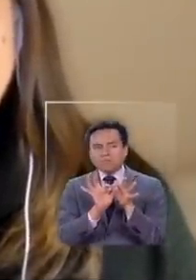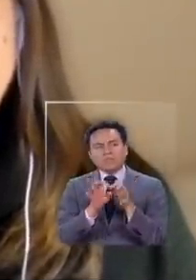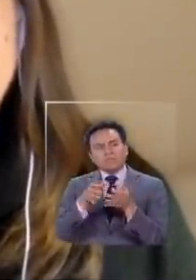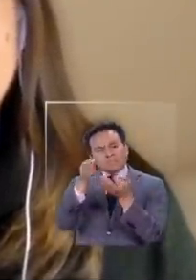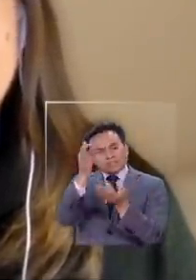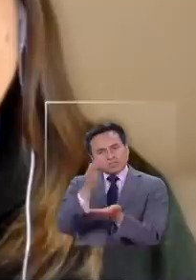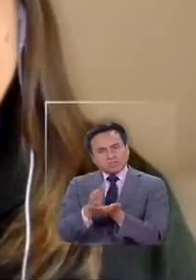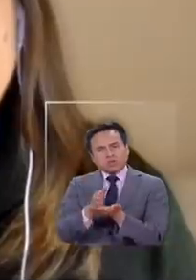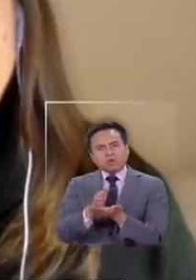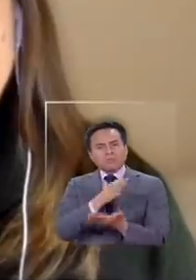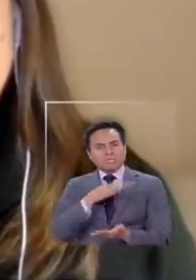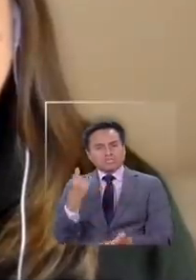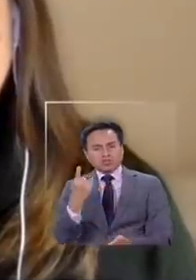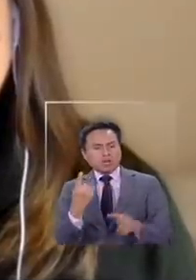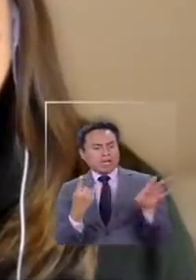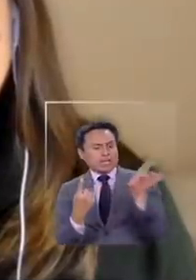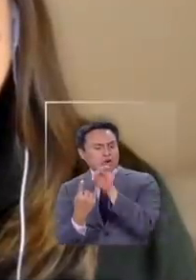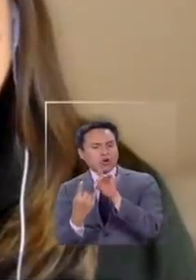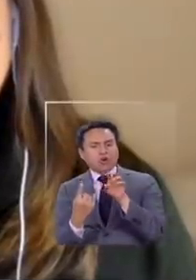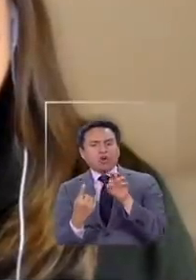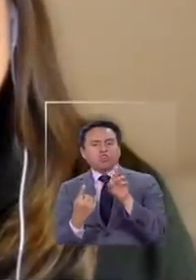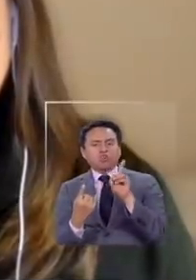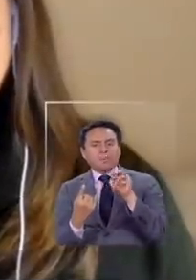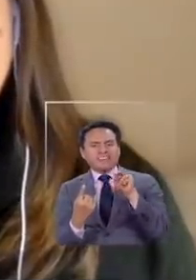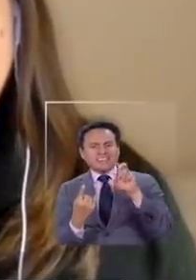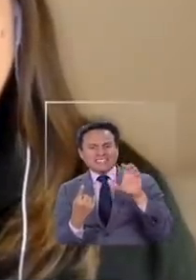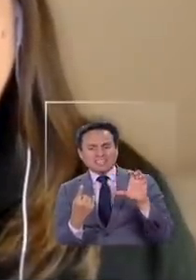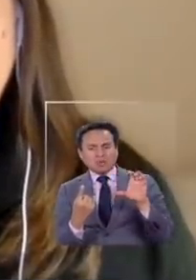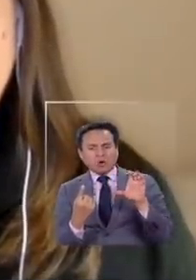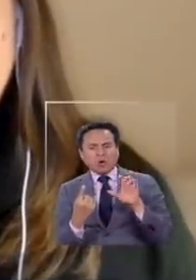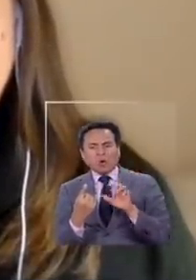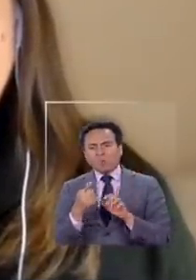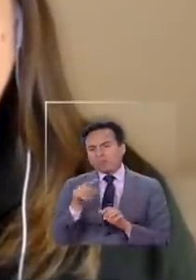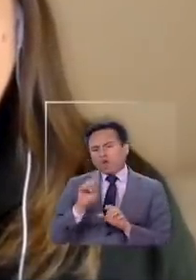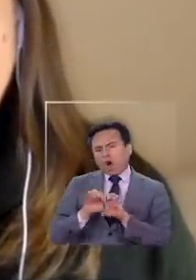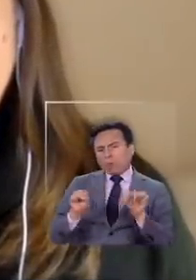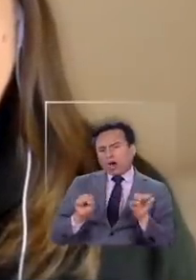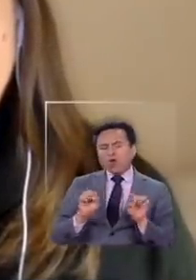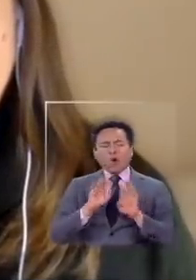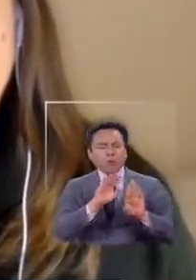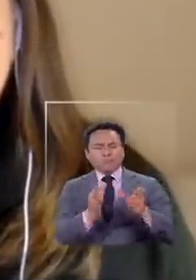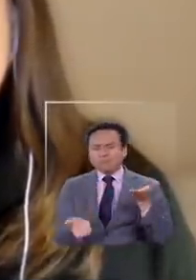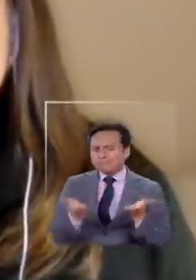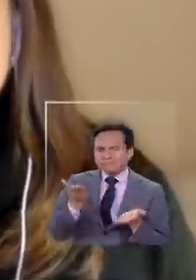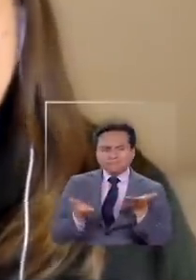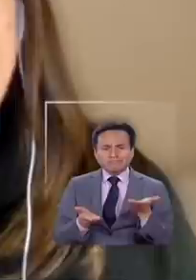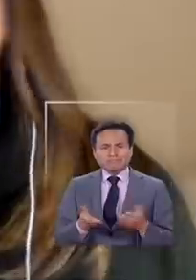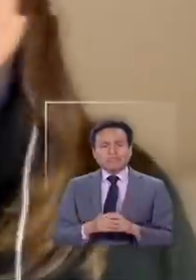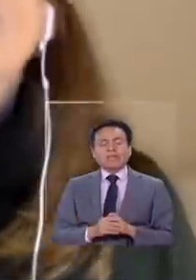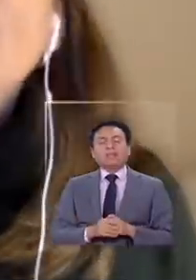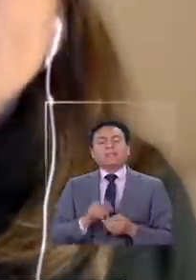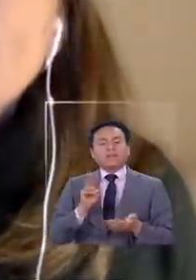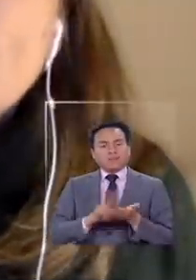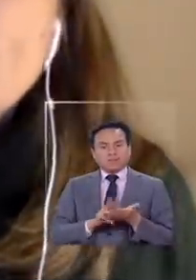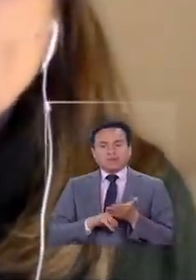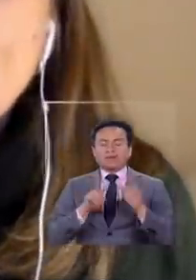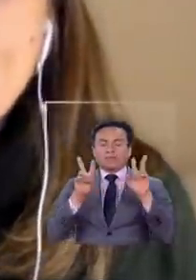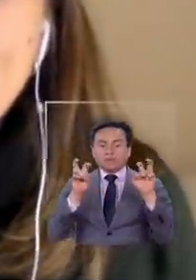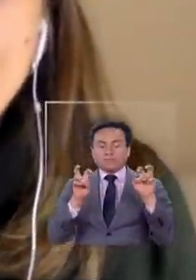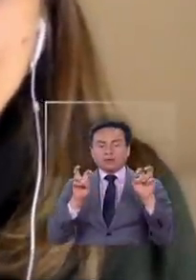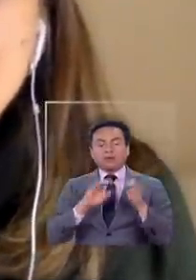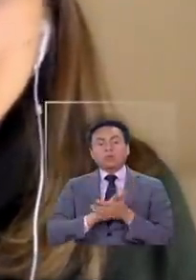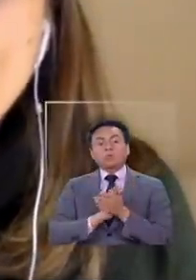decisión que tomó Johnson de elegir a Raab o se sienten ruidos, por decirlo de algún modo? No, la verdad es que ahí, bueno,